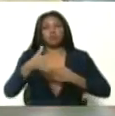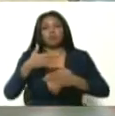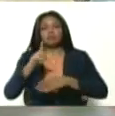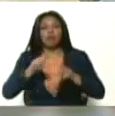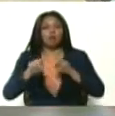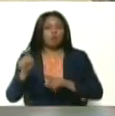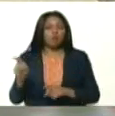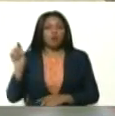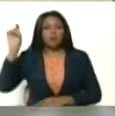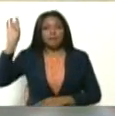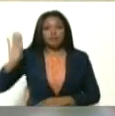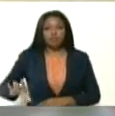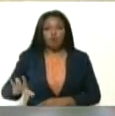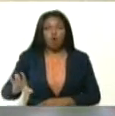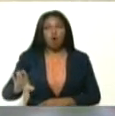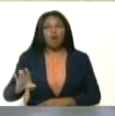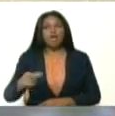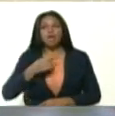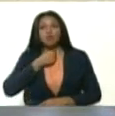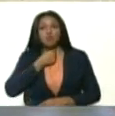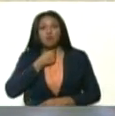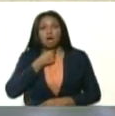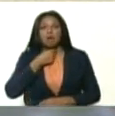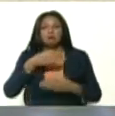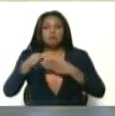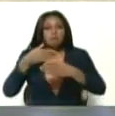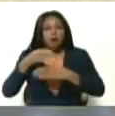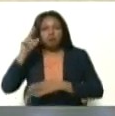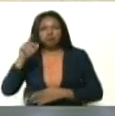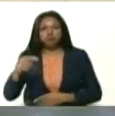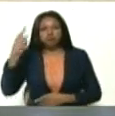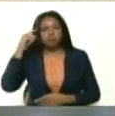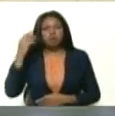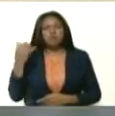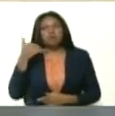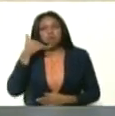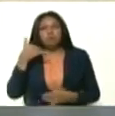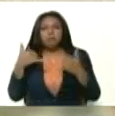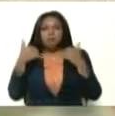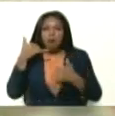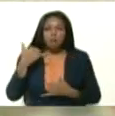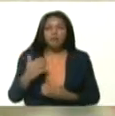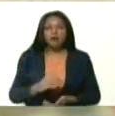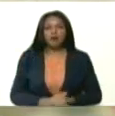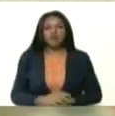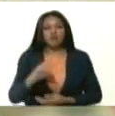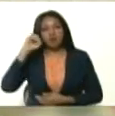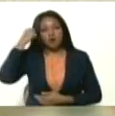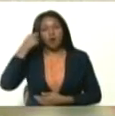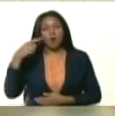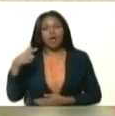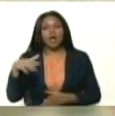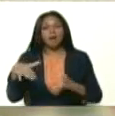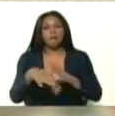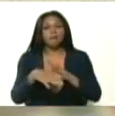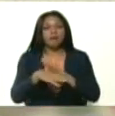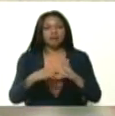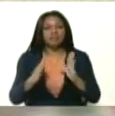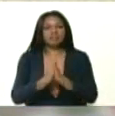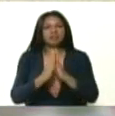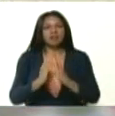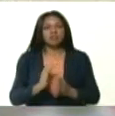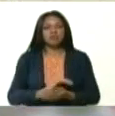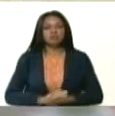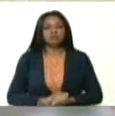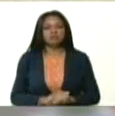algunos pastores y curas con los que converso a diario. Y recordábamos que hoy es martes, santo, Silia.